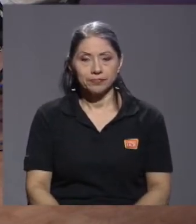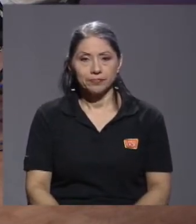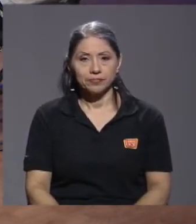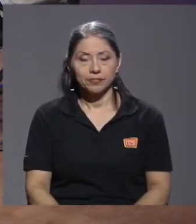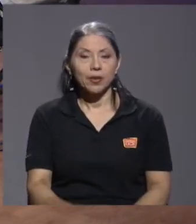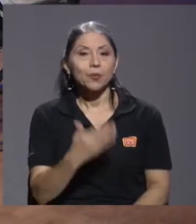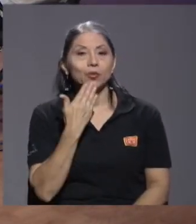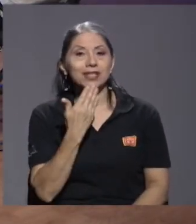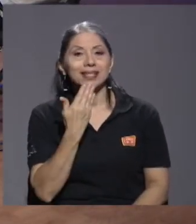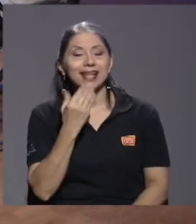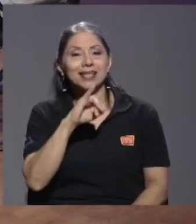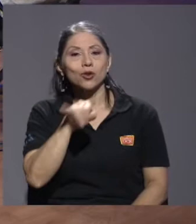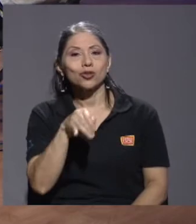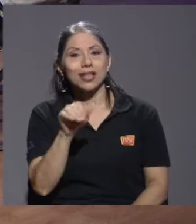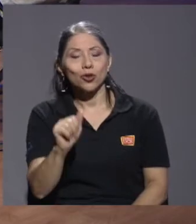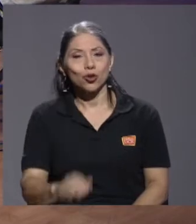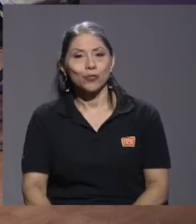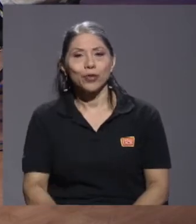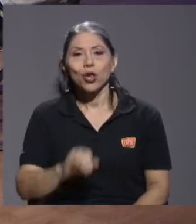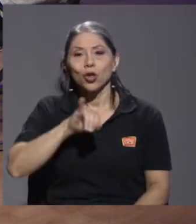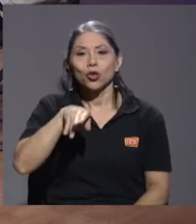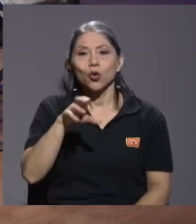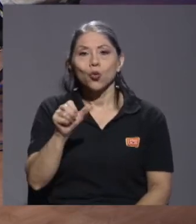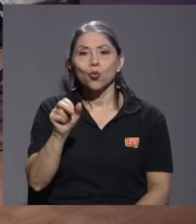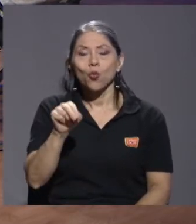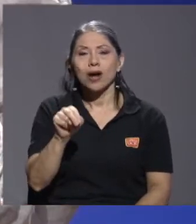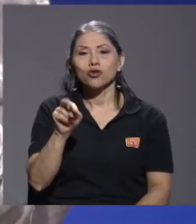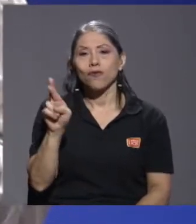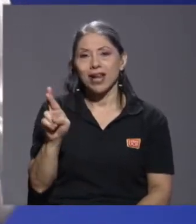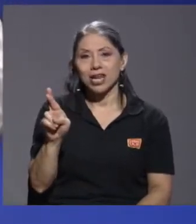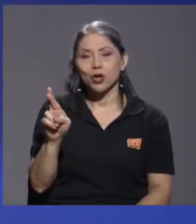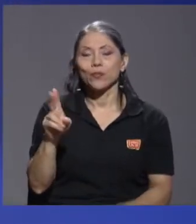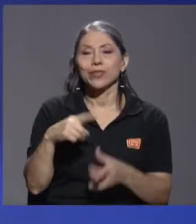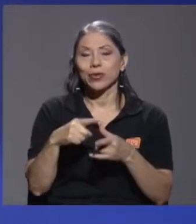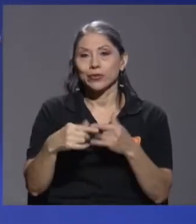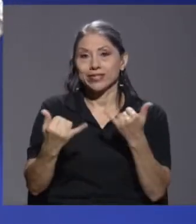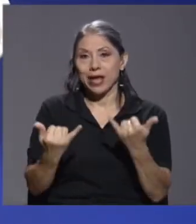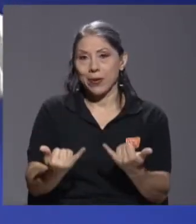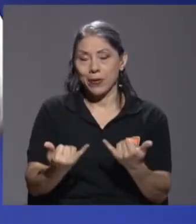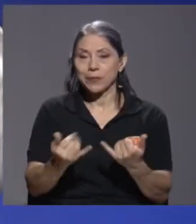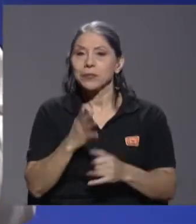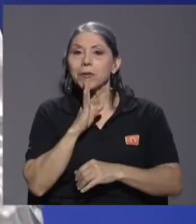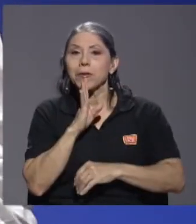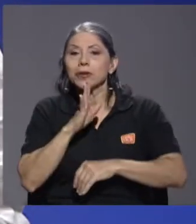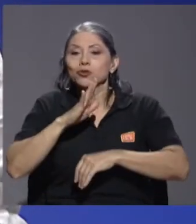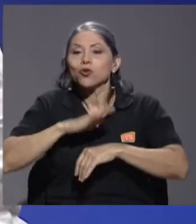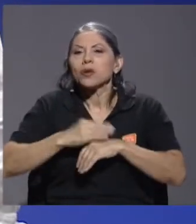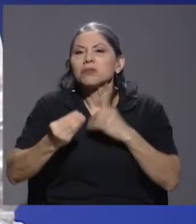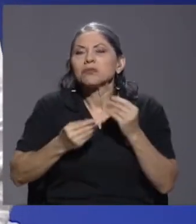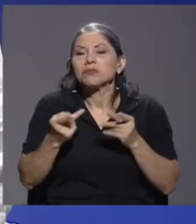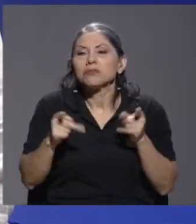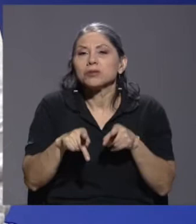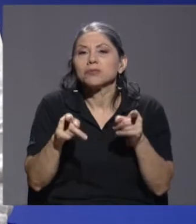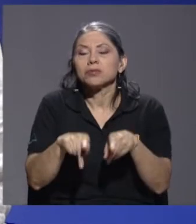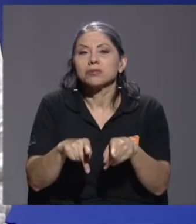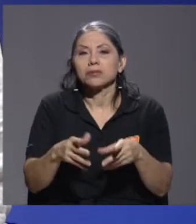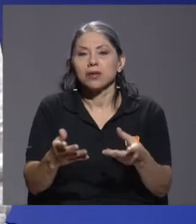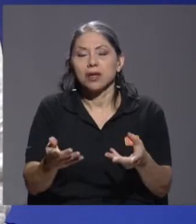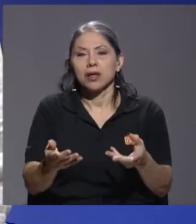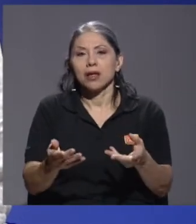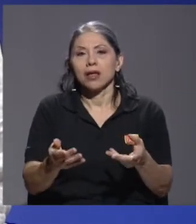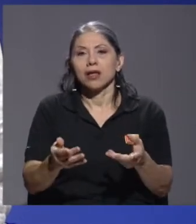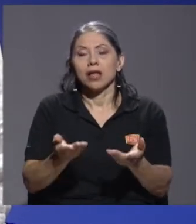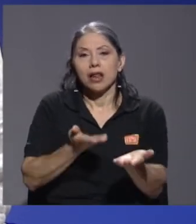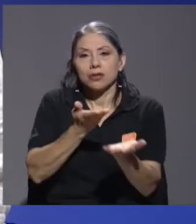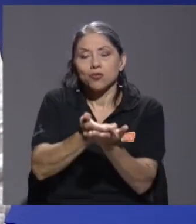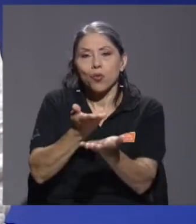Muchas gracias, don José Antonio. Don Juan Rovalino nos hará entonces el marco de los escenarios de